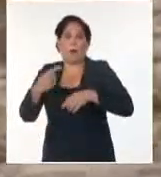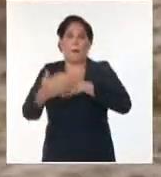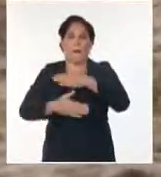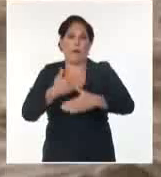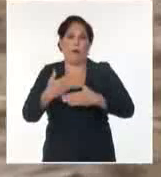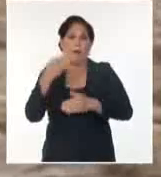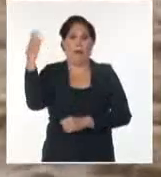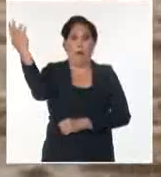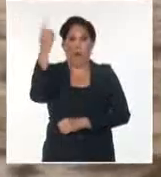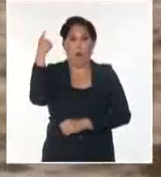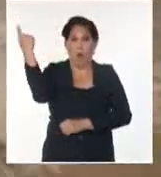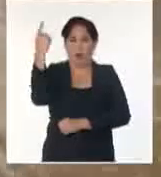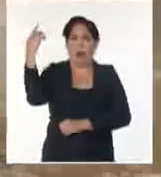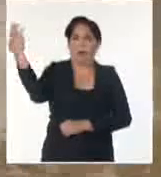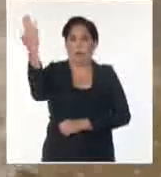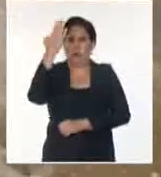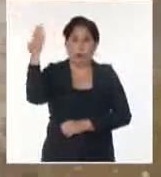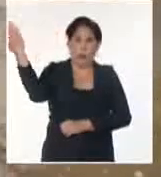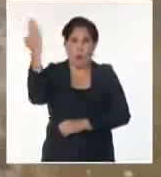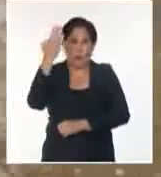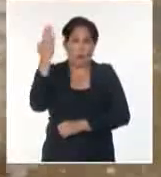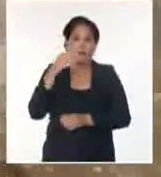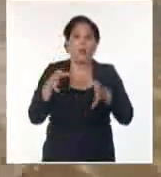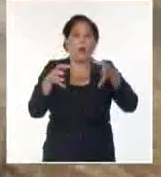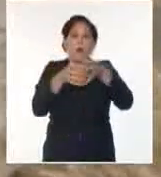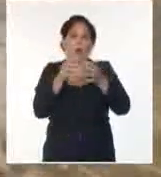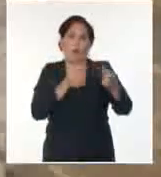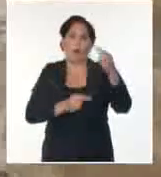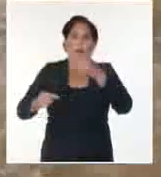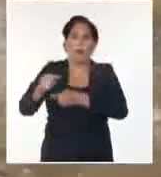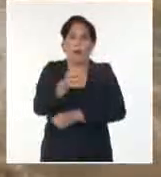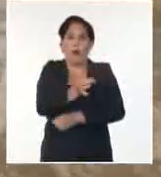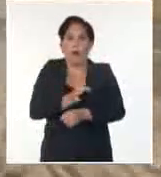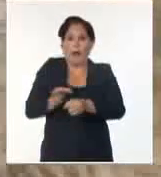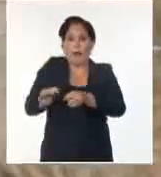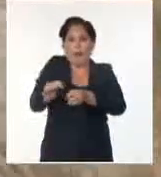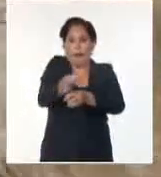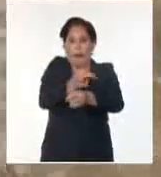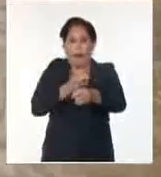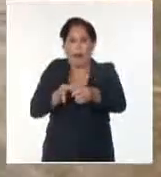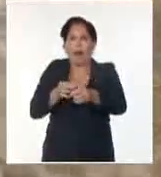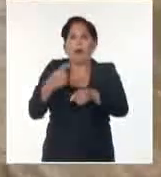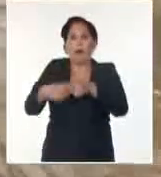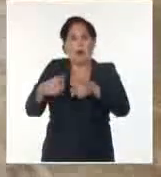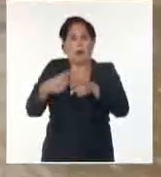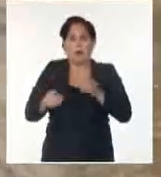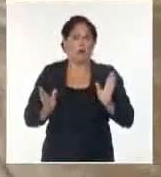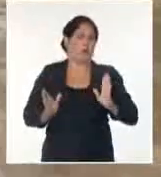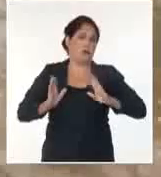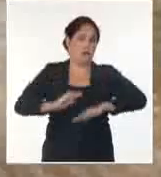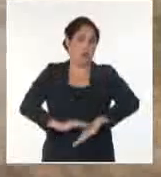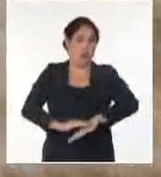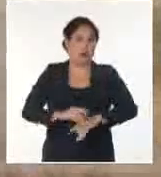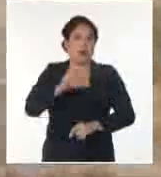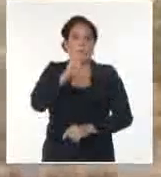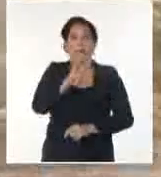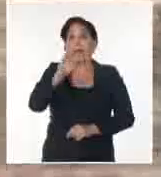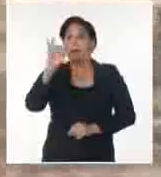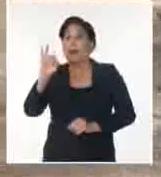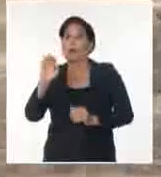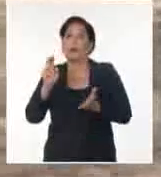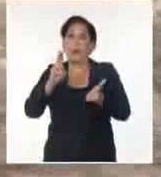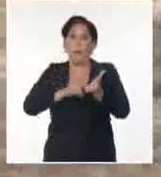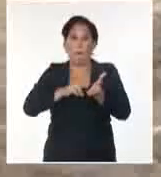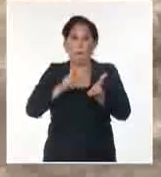reconocidas por la ONU como un grupo prioritario por su tamaño, lejanía y limitados recursos y que incluye a 38 miembros del